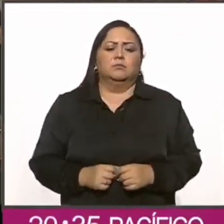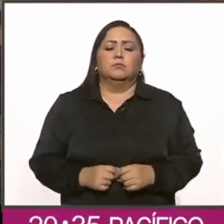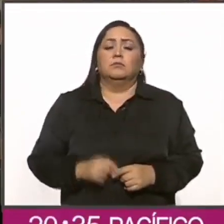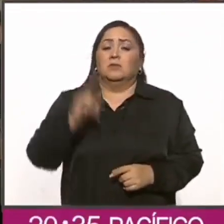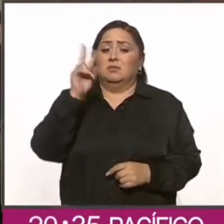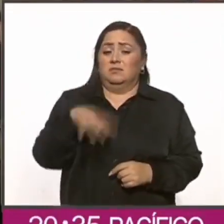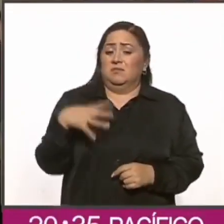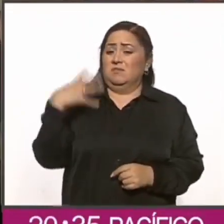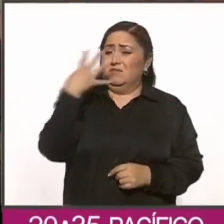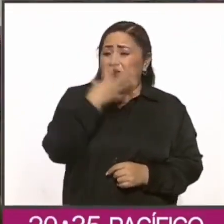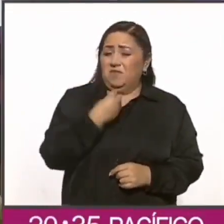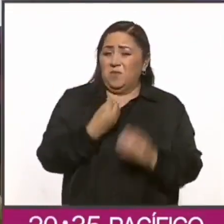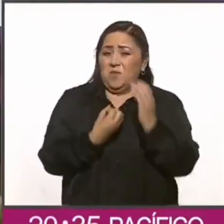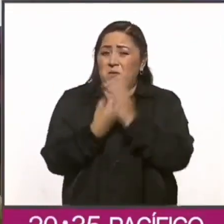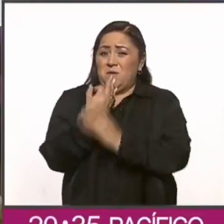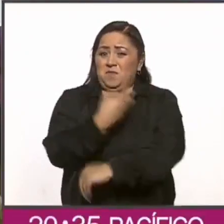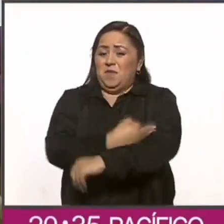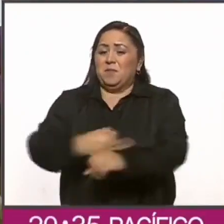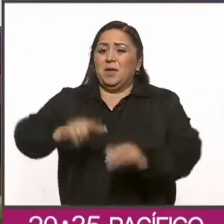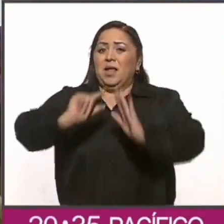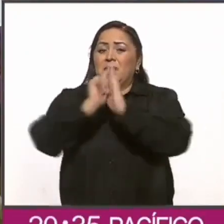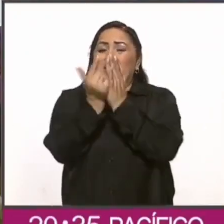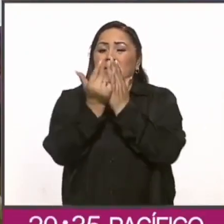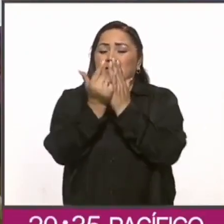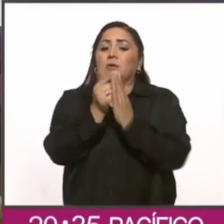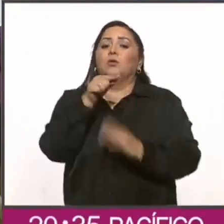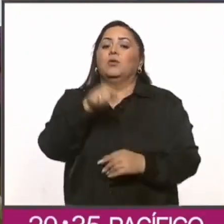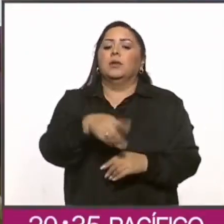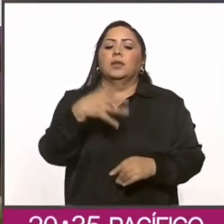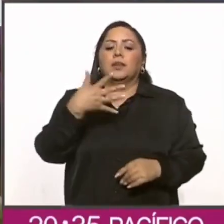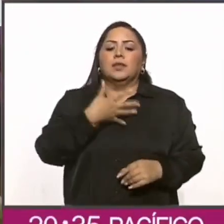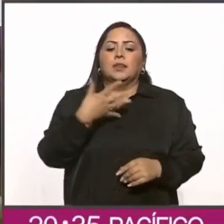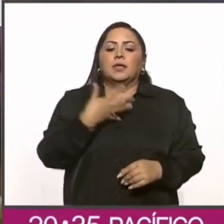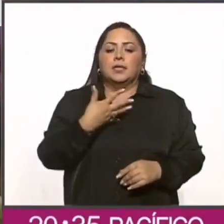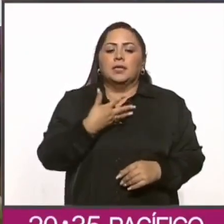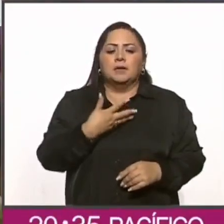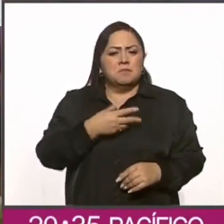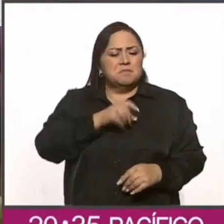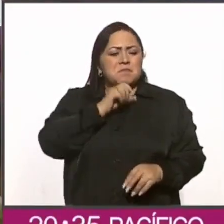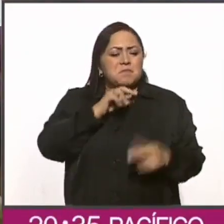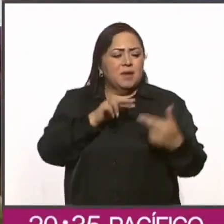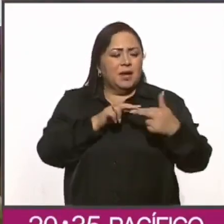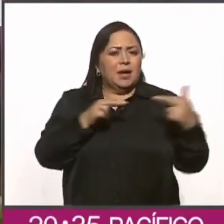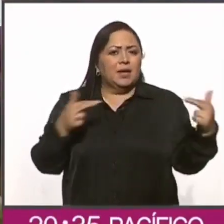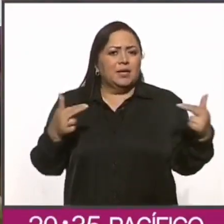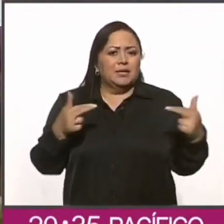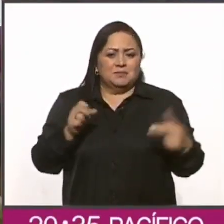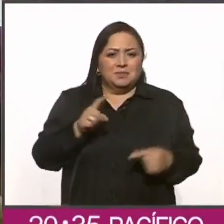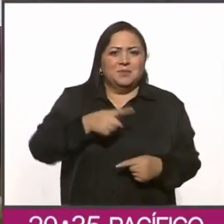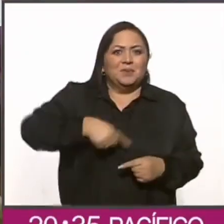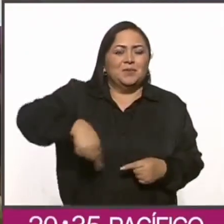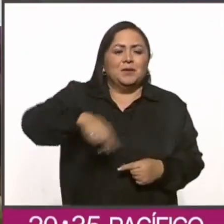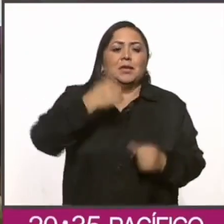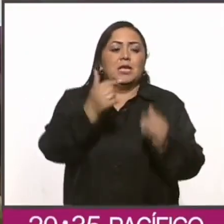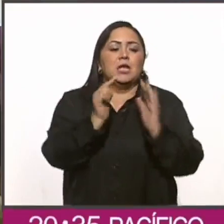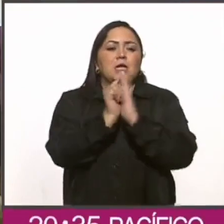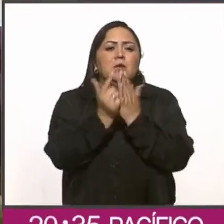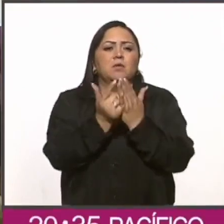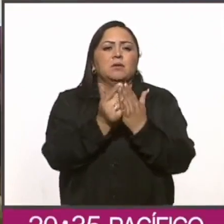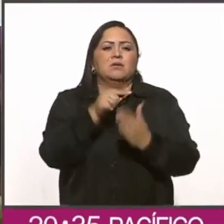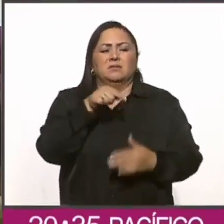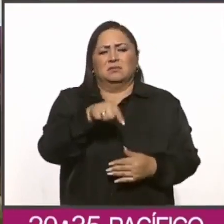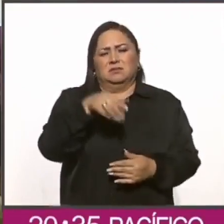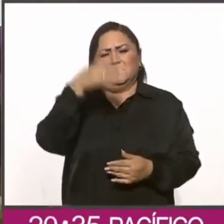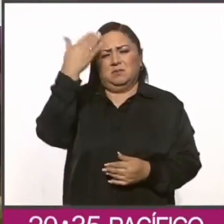maravilla de la nueva familia de libros de texto es que guardan una relación entre ellos y el libro Nuestros